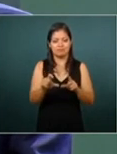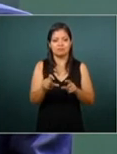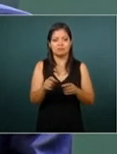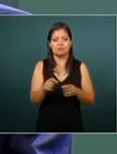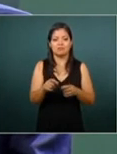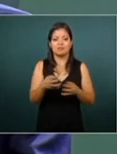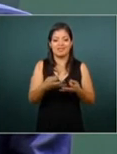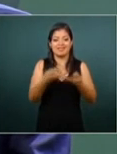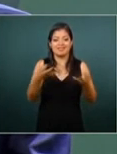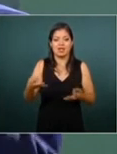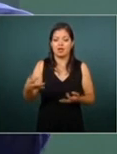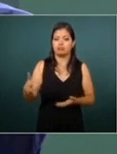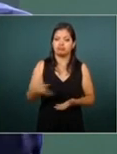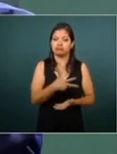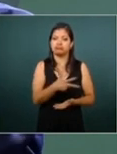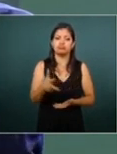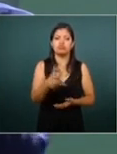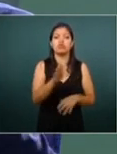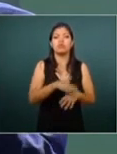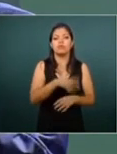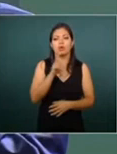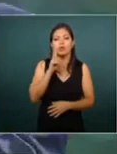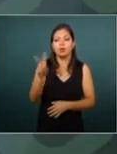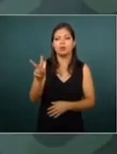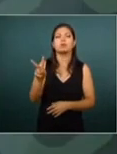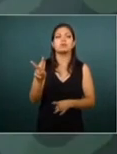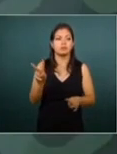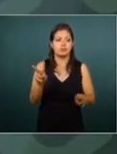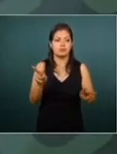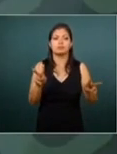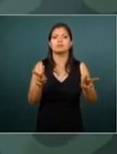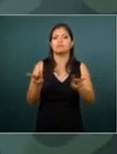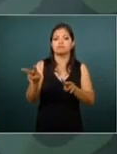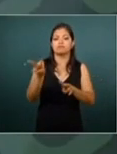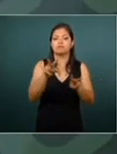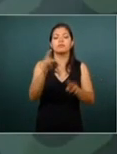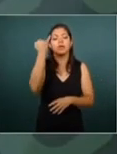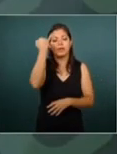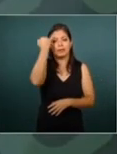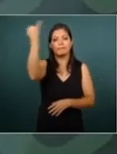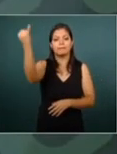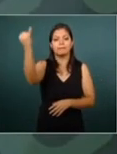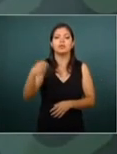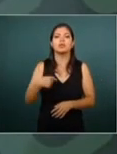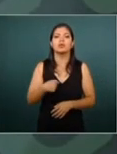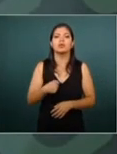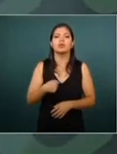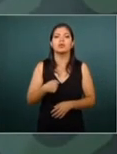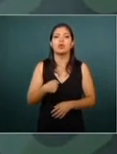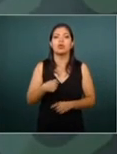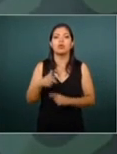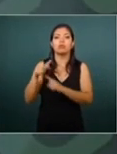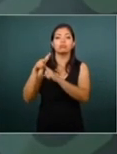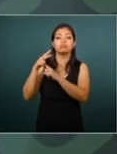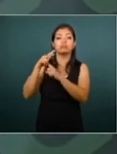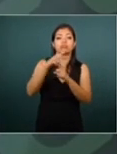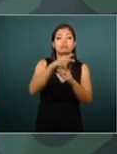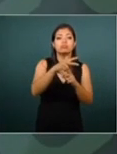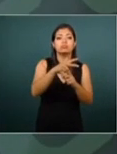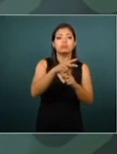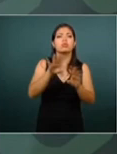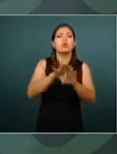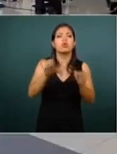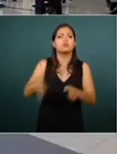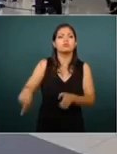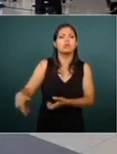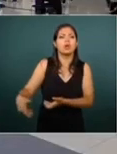tierra porque va uno viendo imagínense si llego en helicóptero cuando voy a enterar de cómo